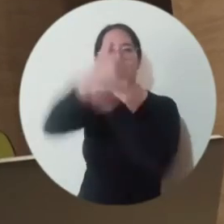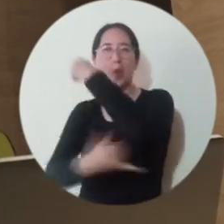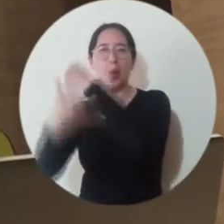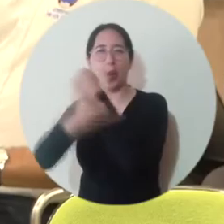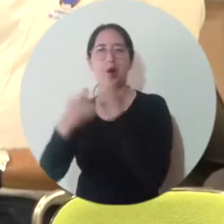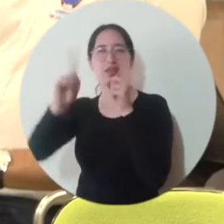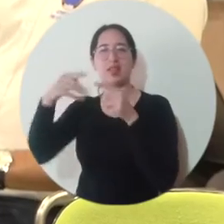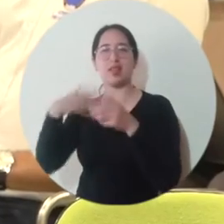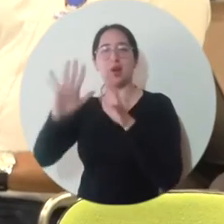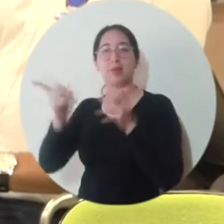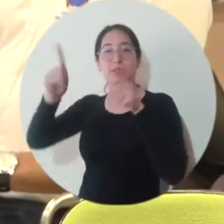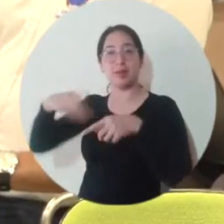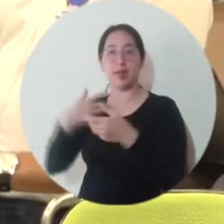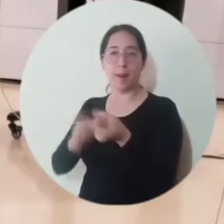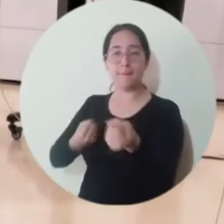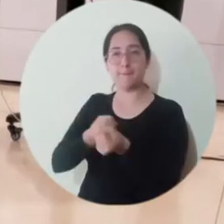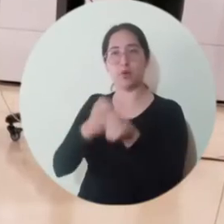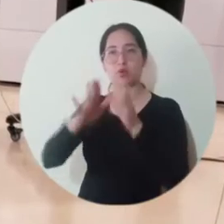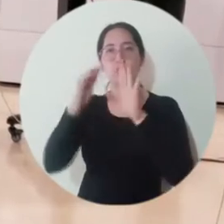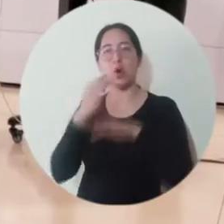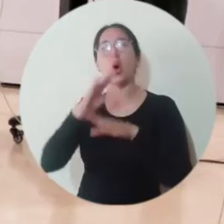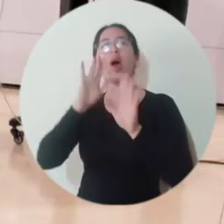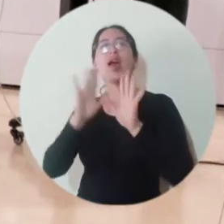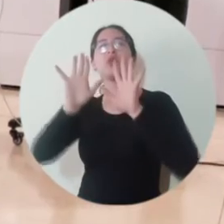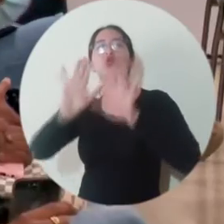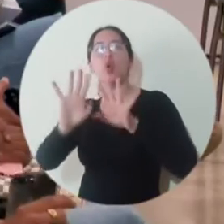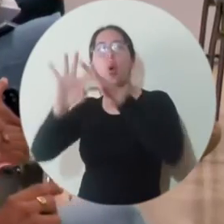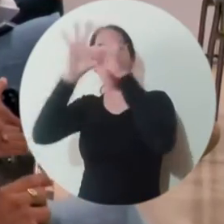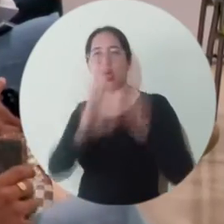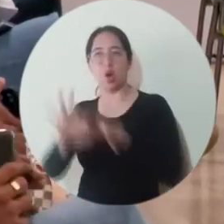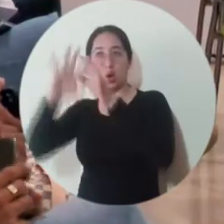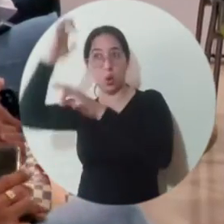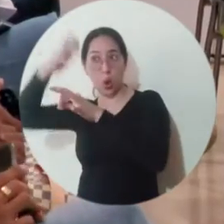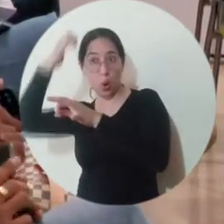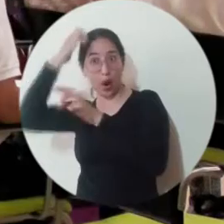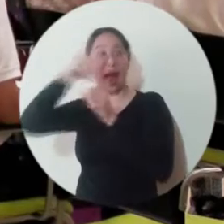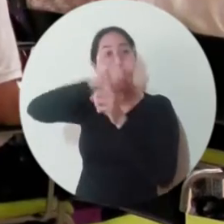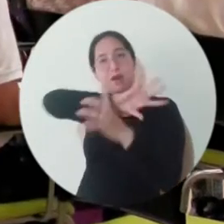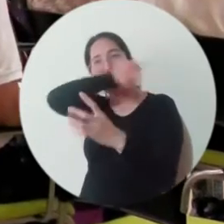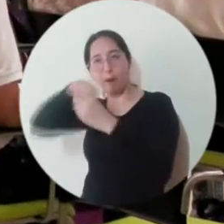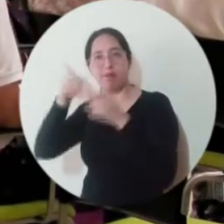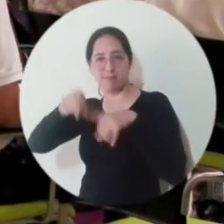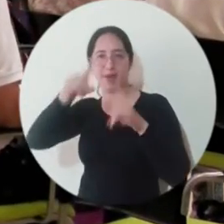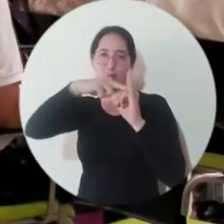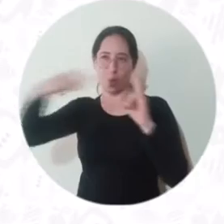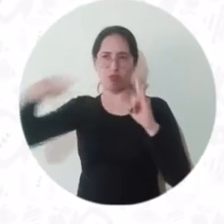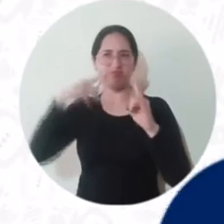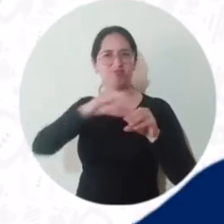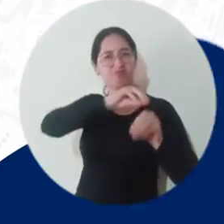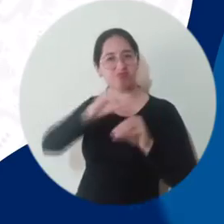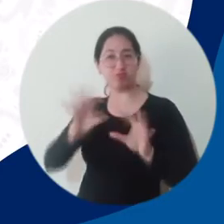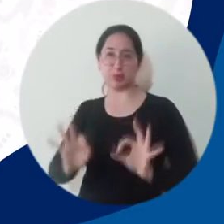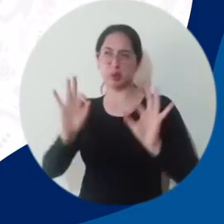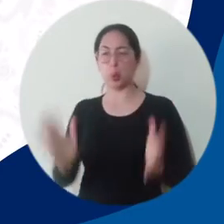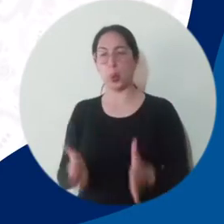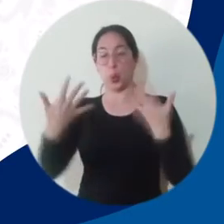STOREM, que es cofinanciado por el programa Erasmus Plus de la Unión Europea y al cual pertenece la Alma Mater.